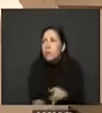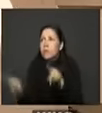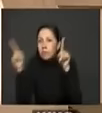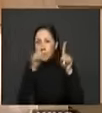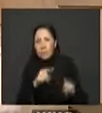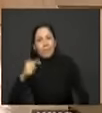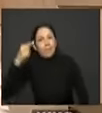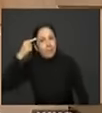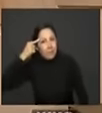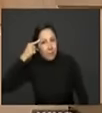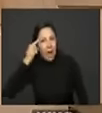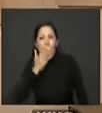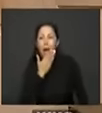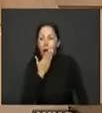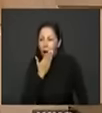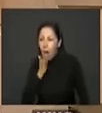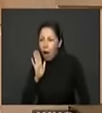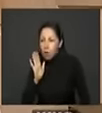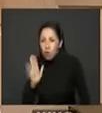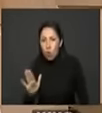recaudar recursos propios